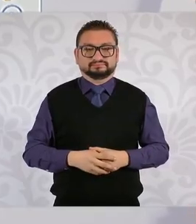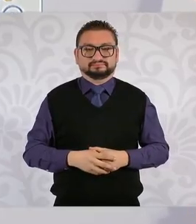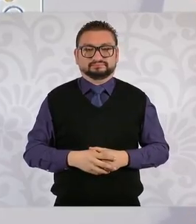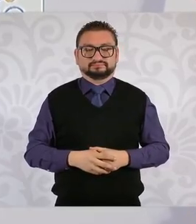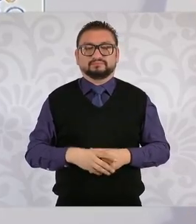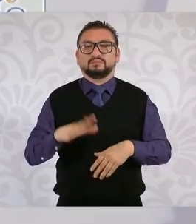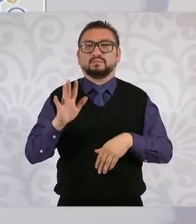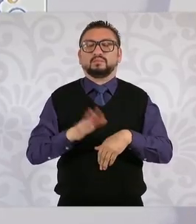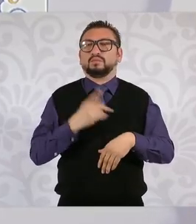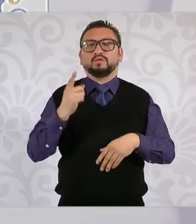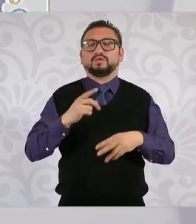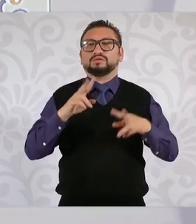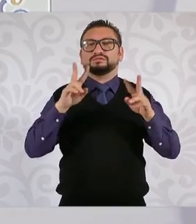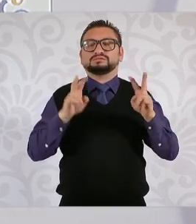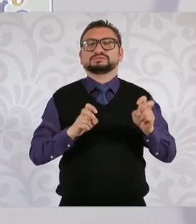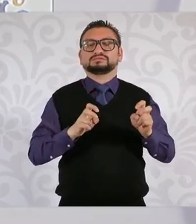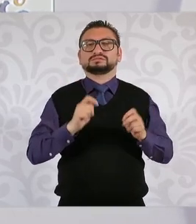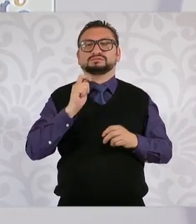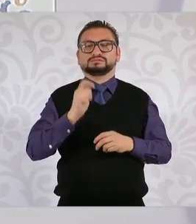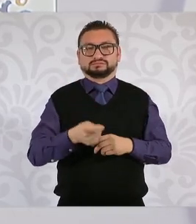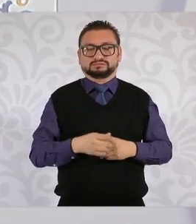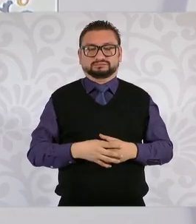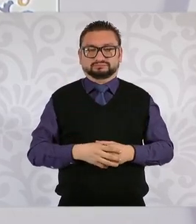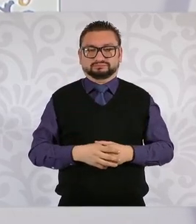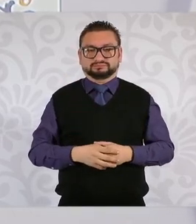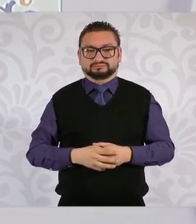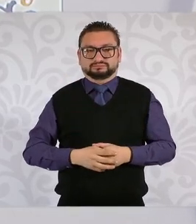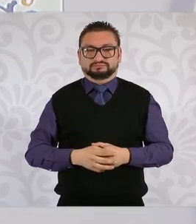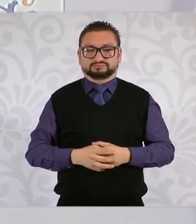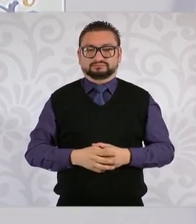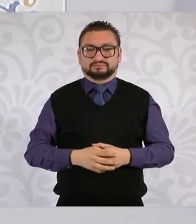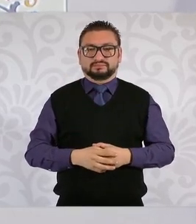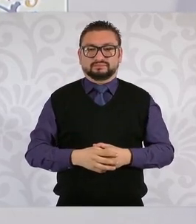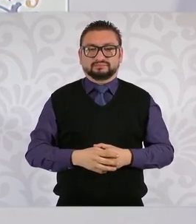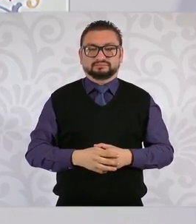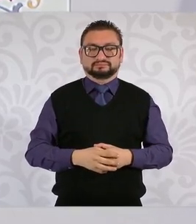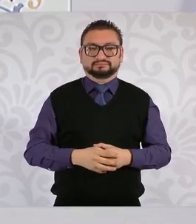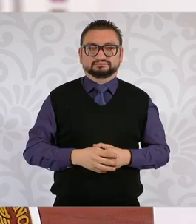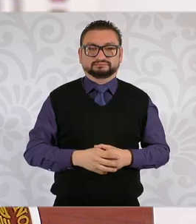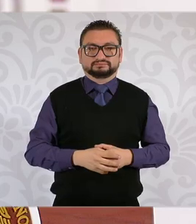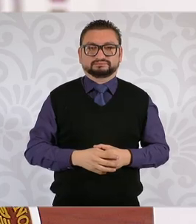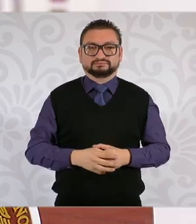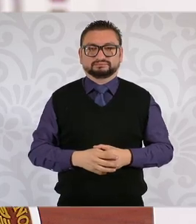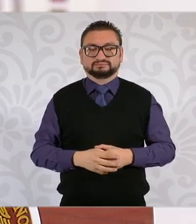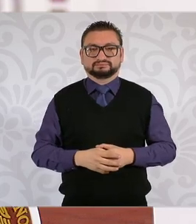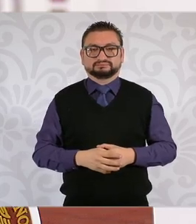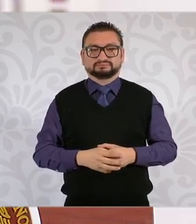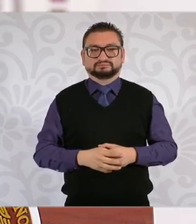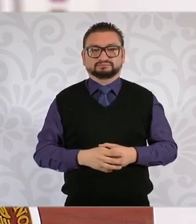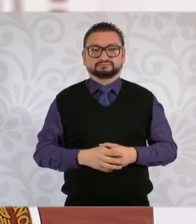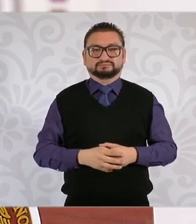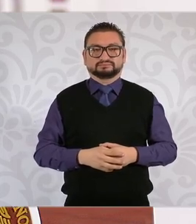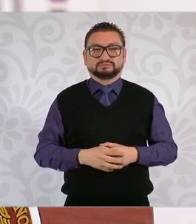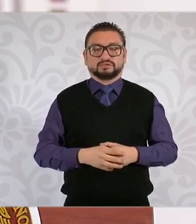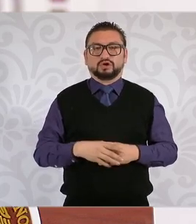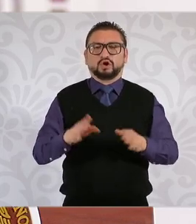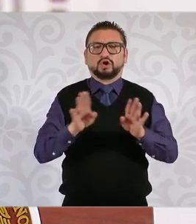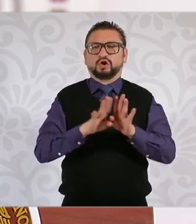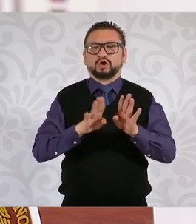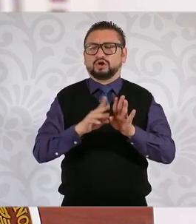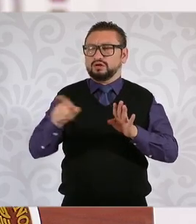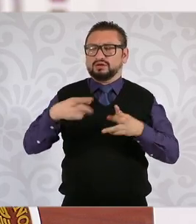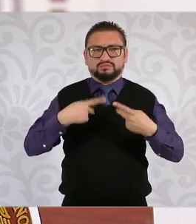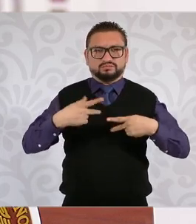porque el tema es cómo es que se da esta detención.